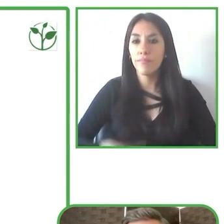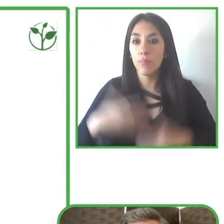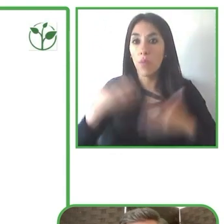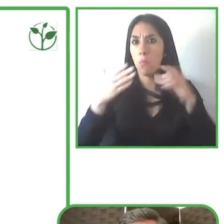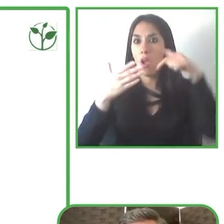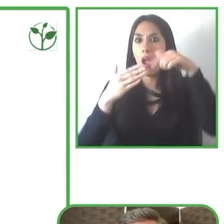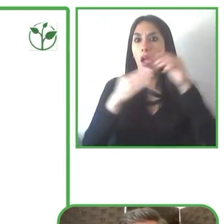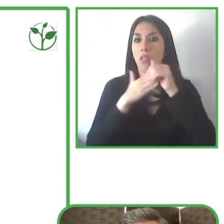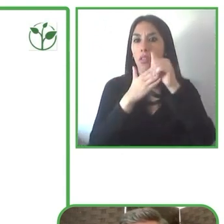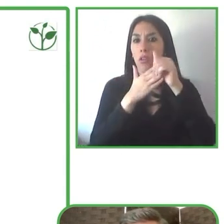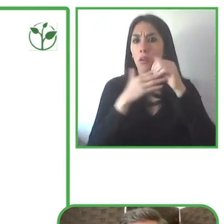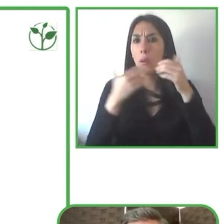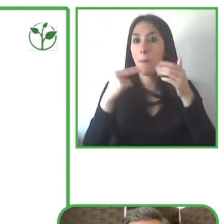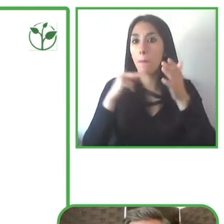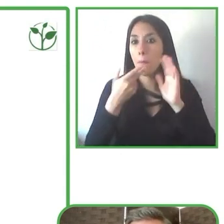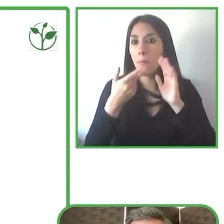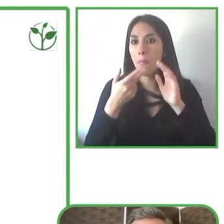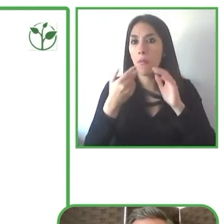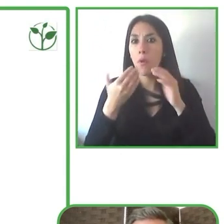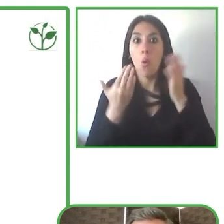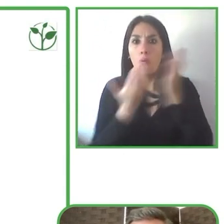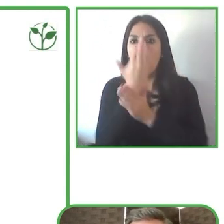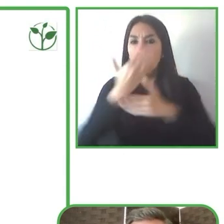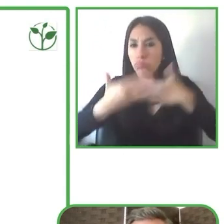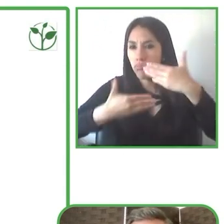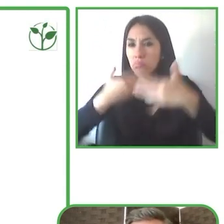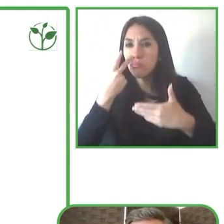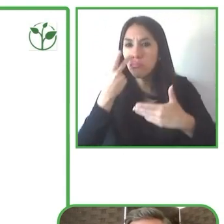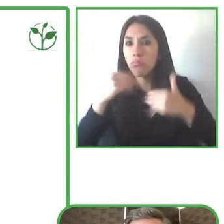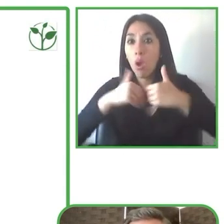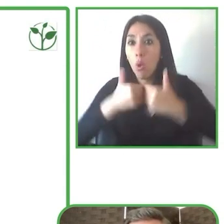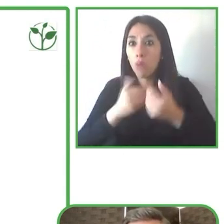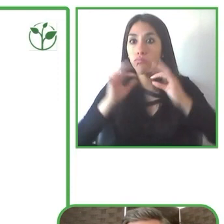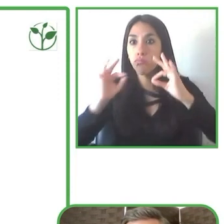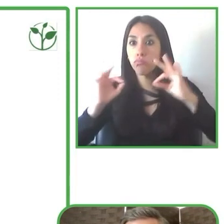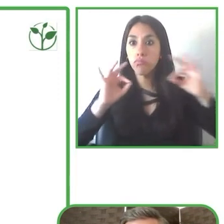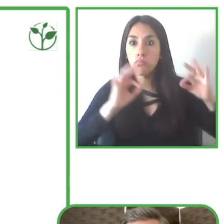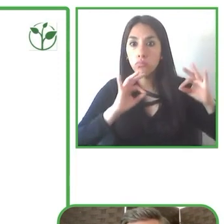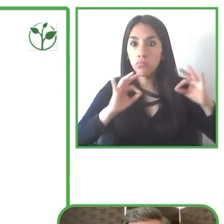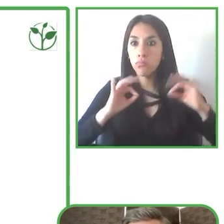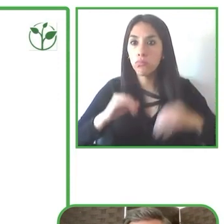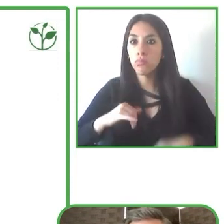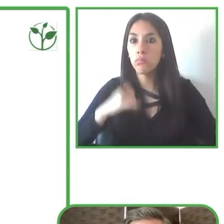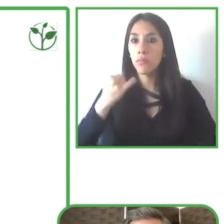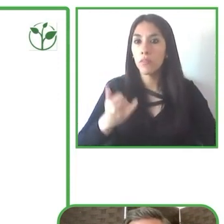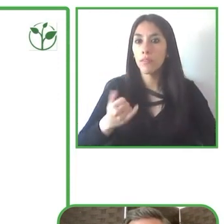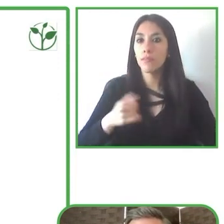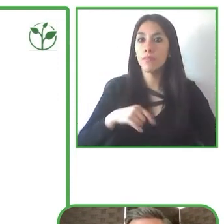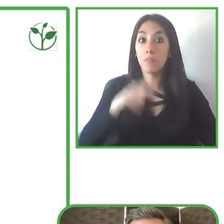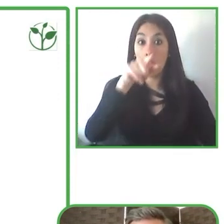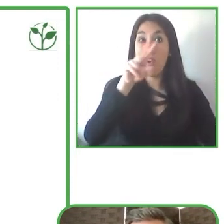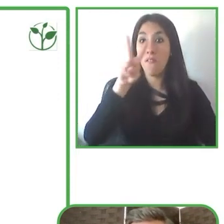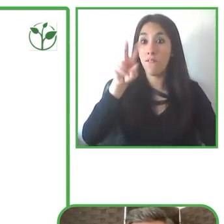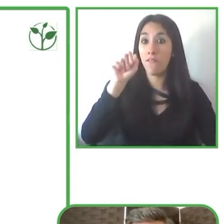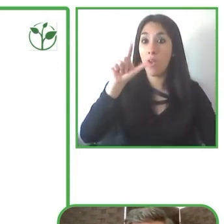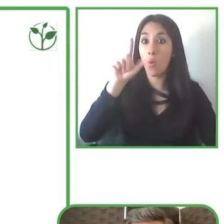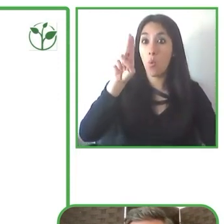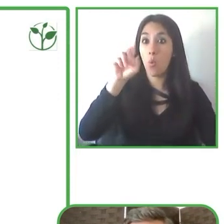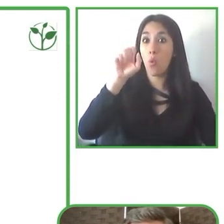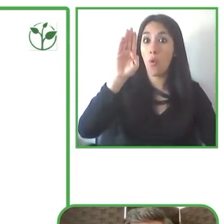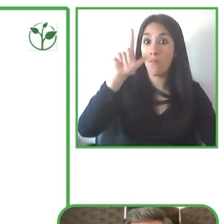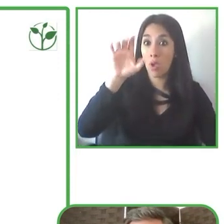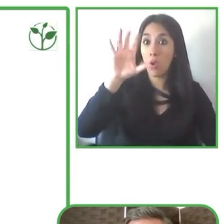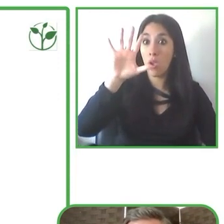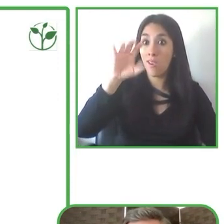el Valuable 500 es un colectivo de negocios global compuesto de 500 negocios y sus CEOs